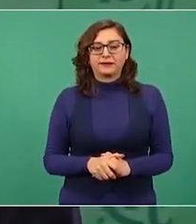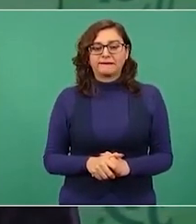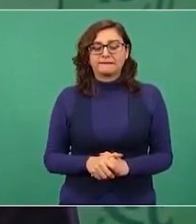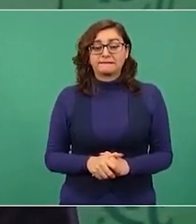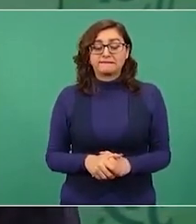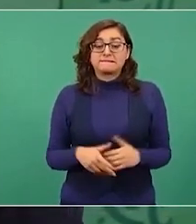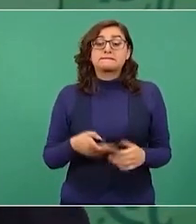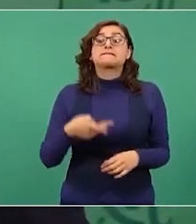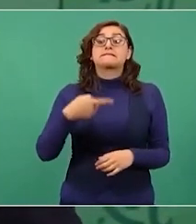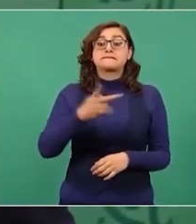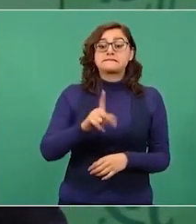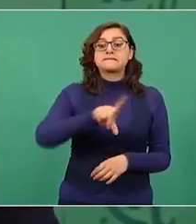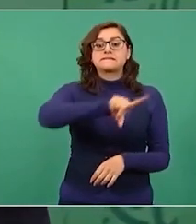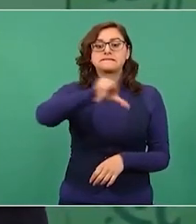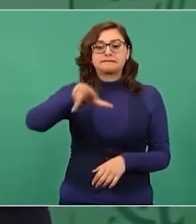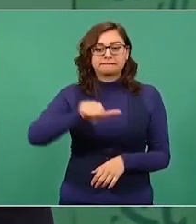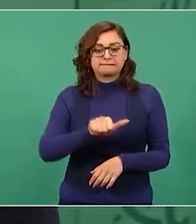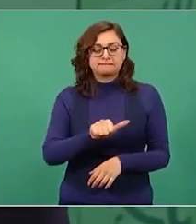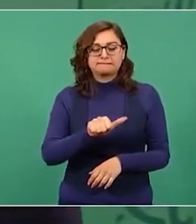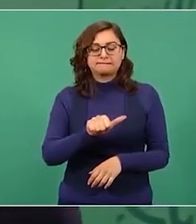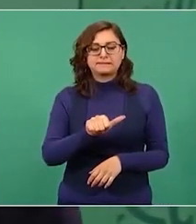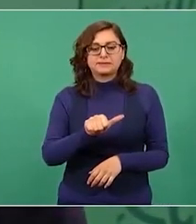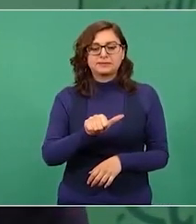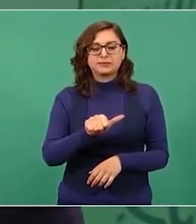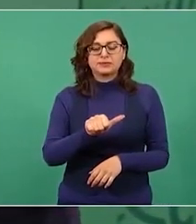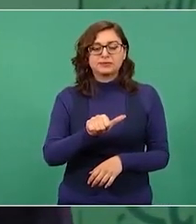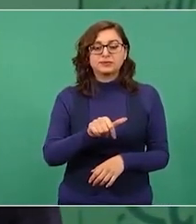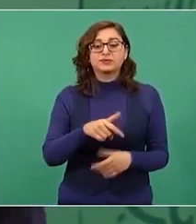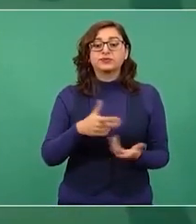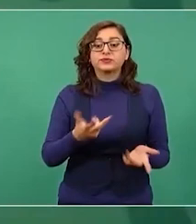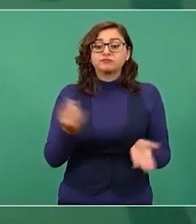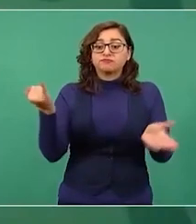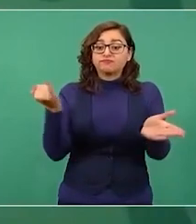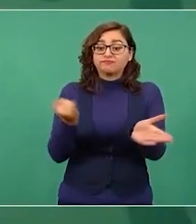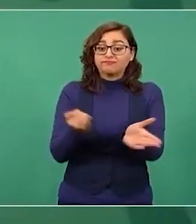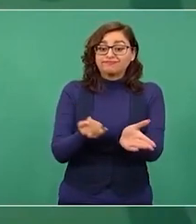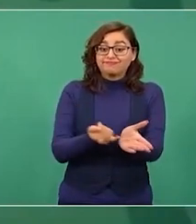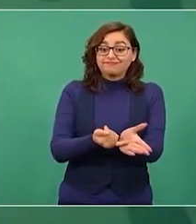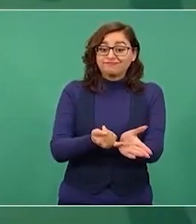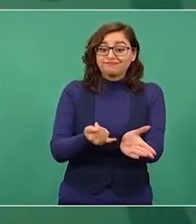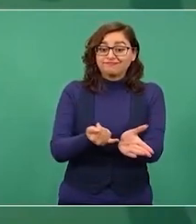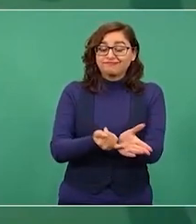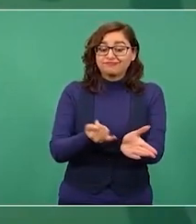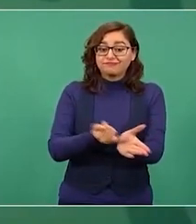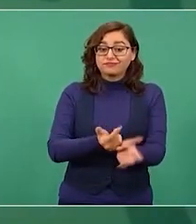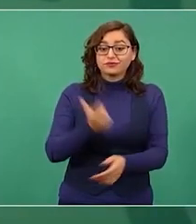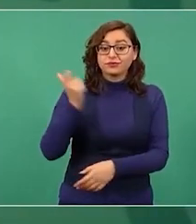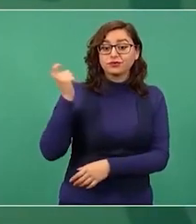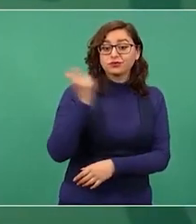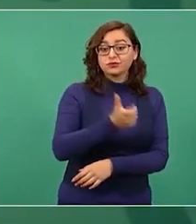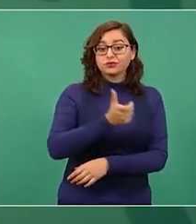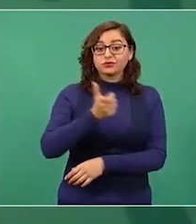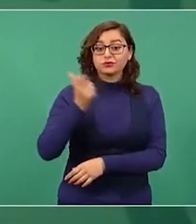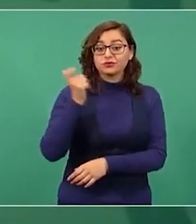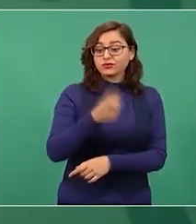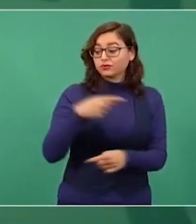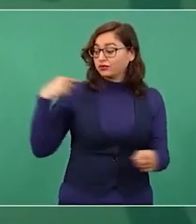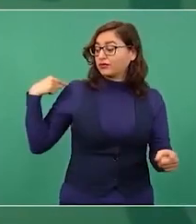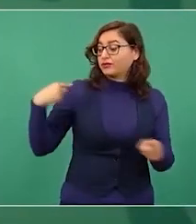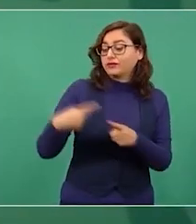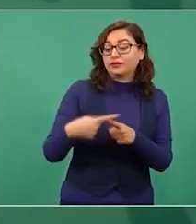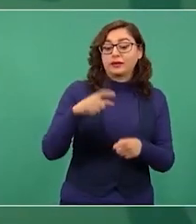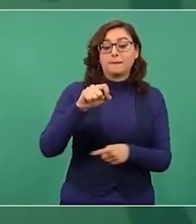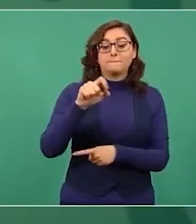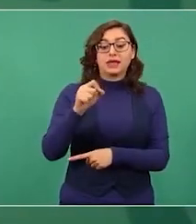Pero luego, por el pago de intereses, en esos 22 años,